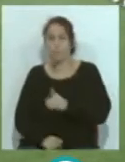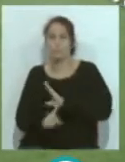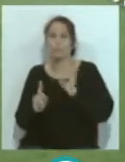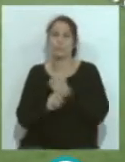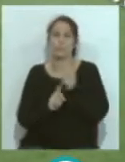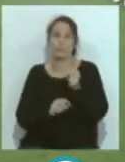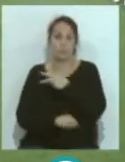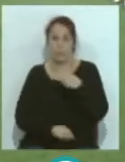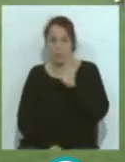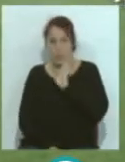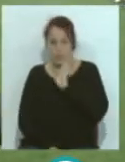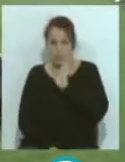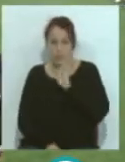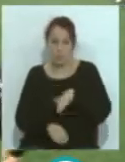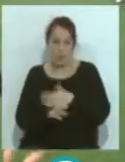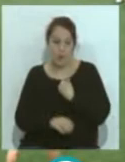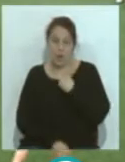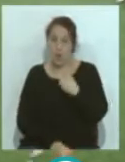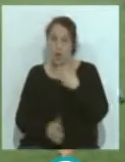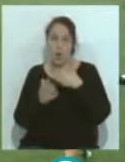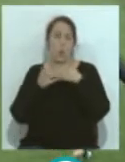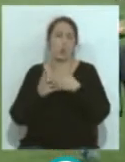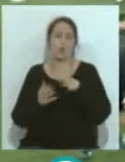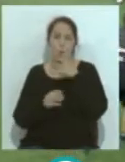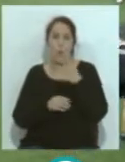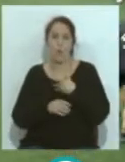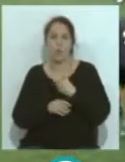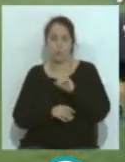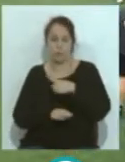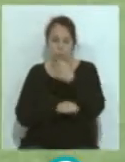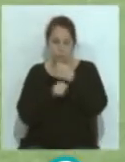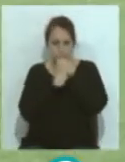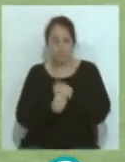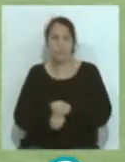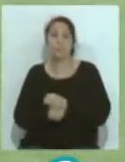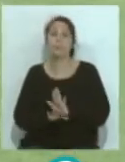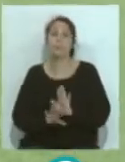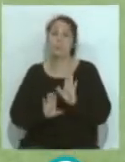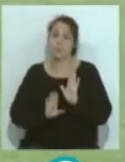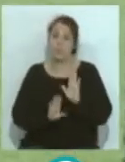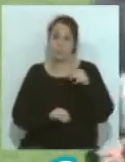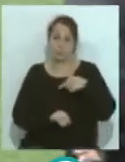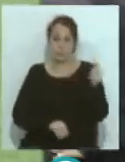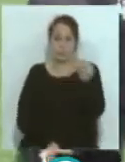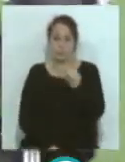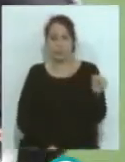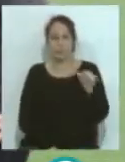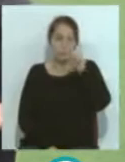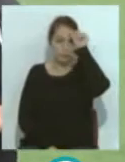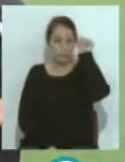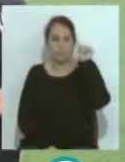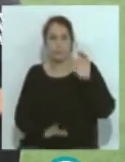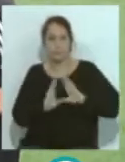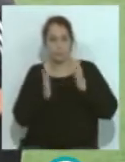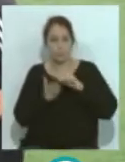resultado de cara a la lucha por la permanencia, pero que en esta semana Álvaro Cervera y su